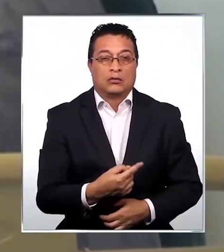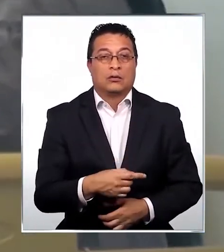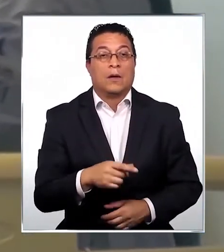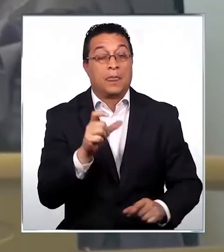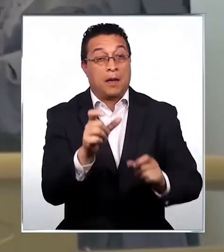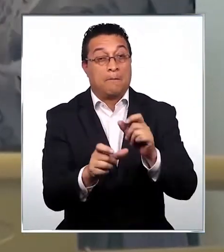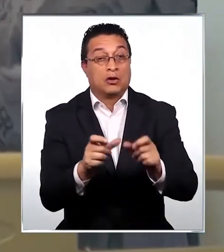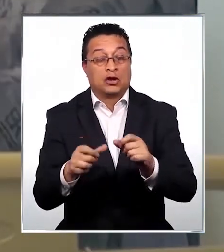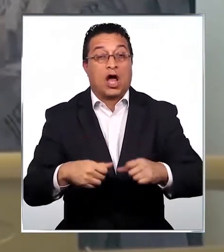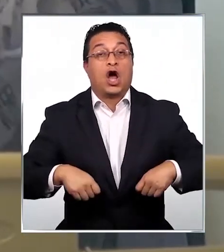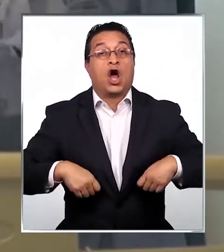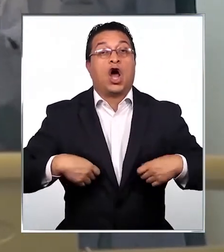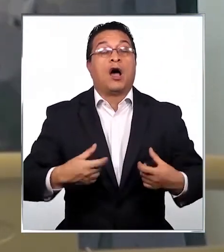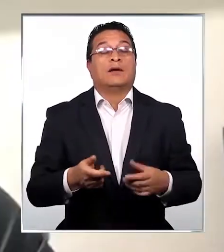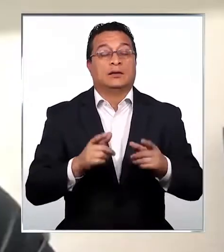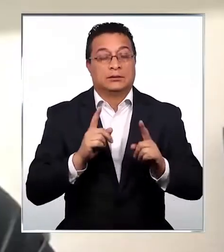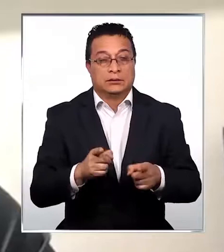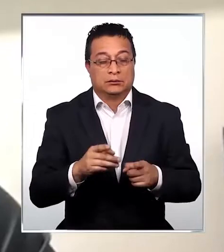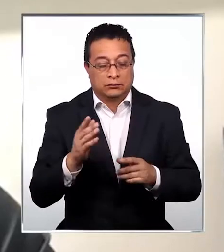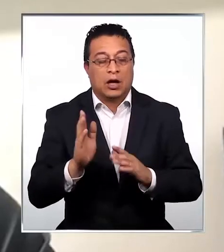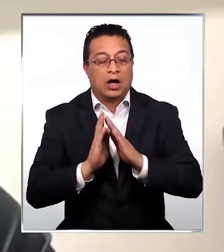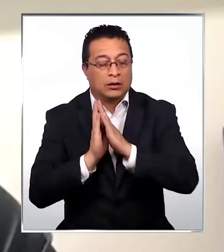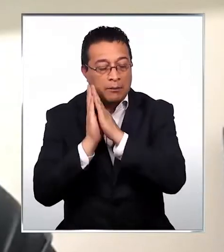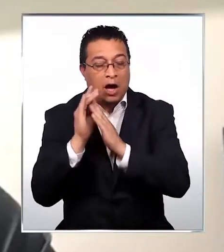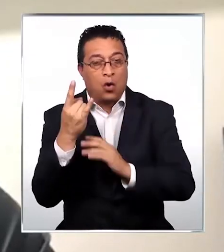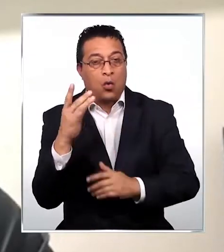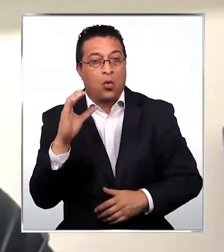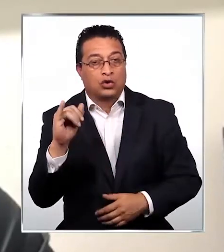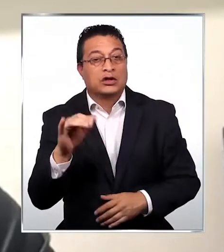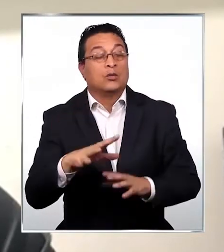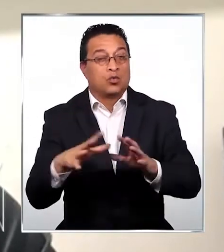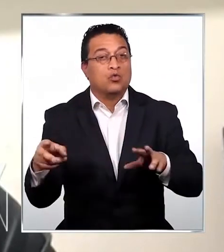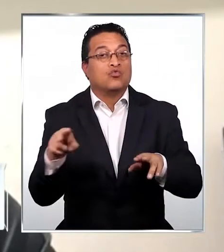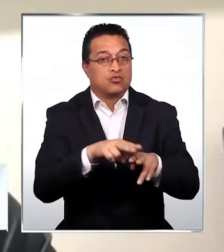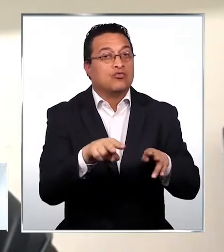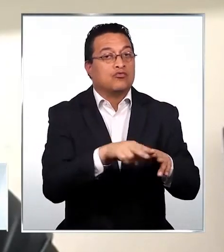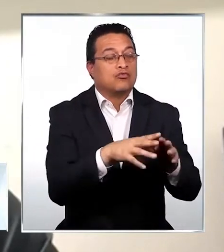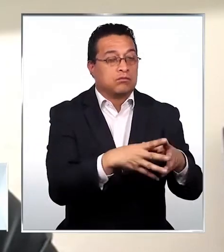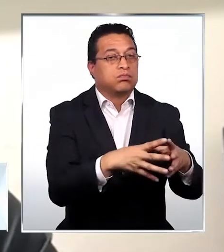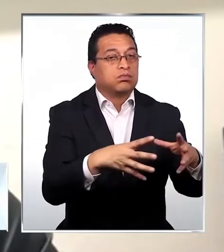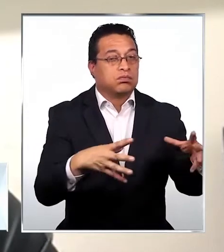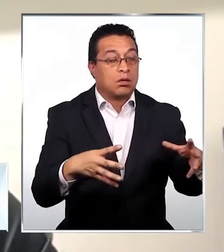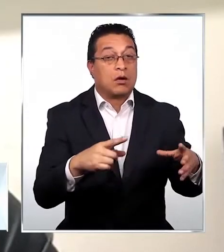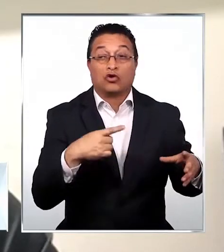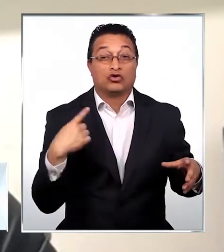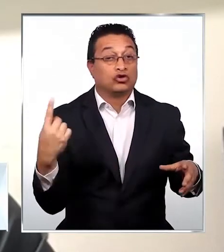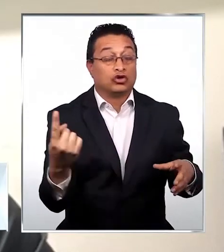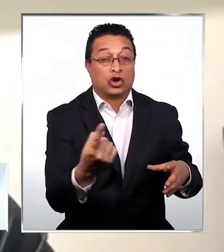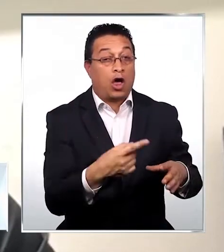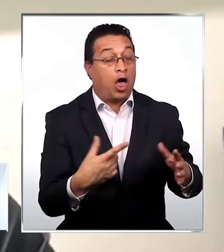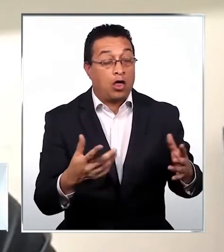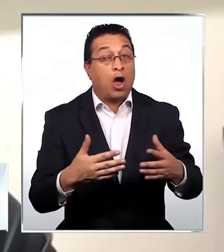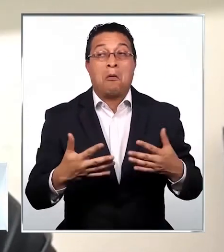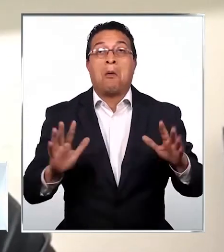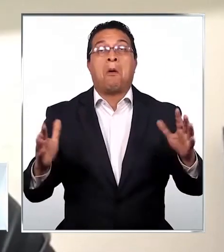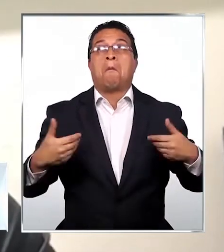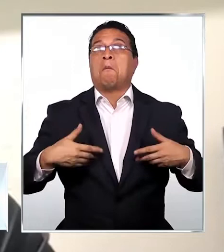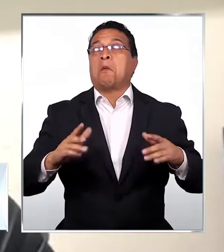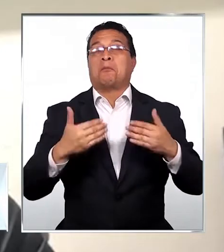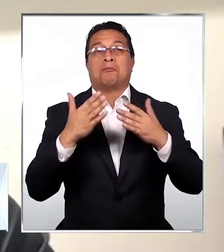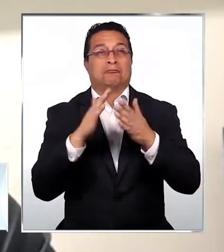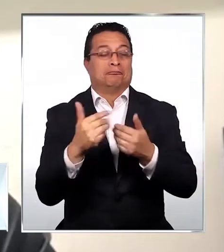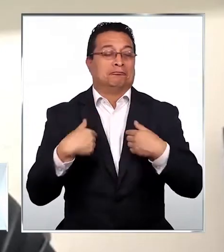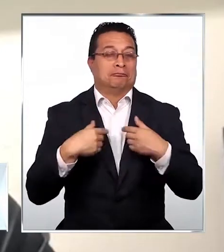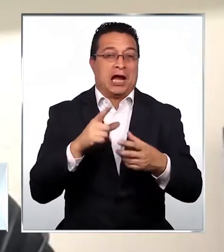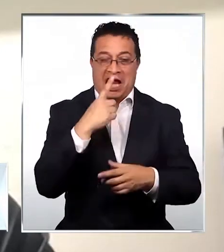Los pacientes jóvenes siguen siendo los que ocupan las camas de UCI en forma muy importante. No todos están libres de no